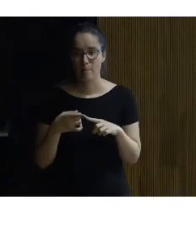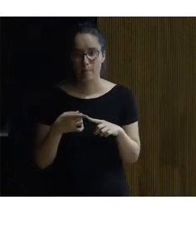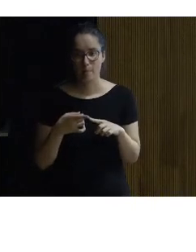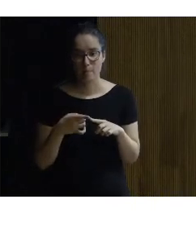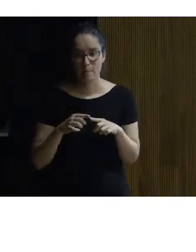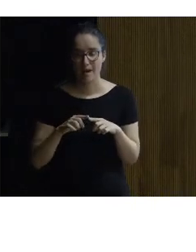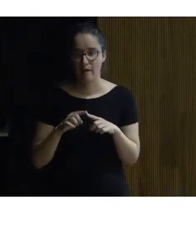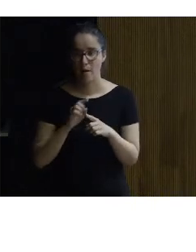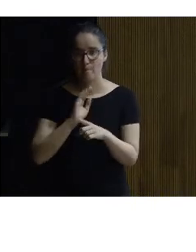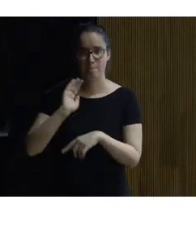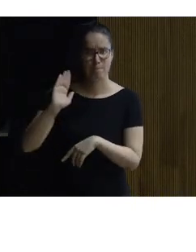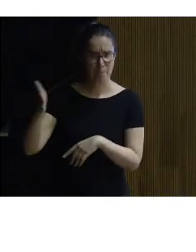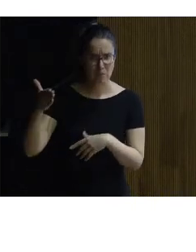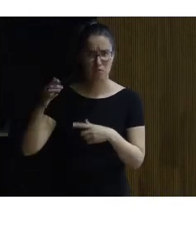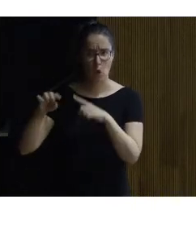consecuencia